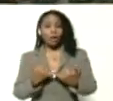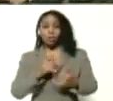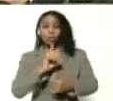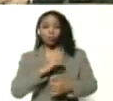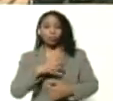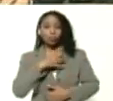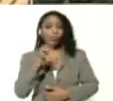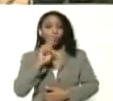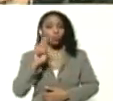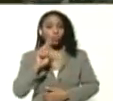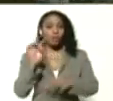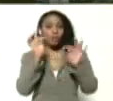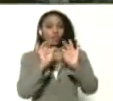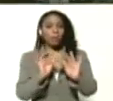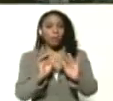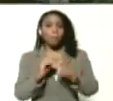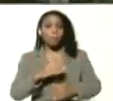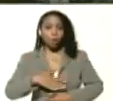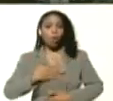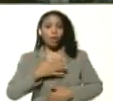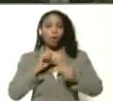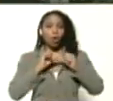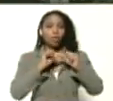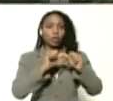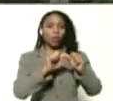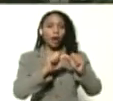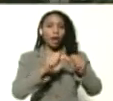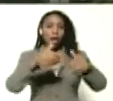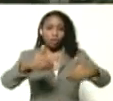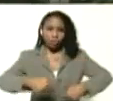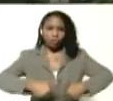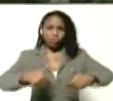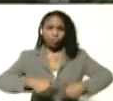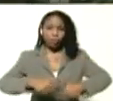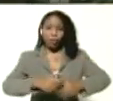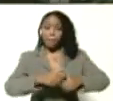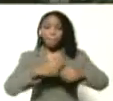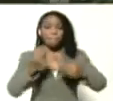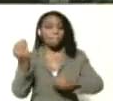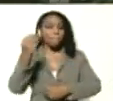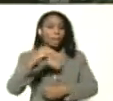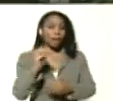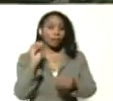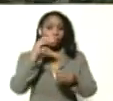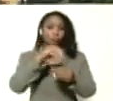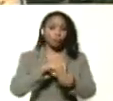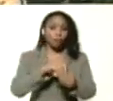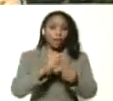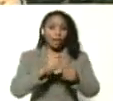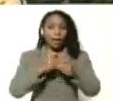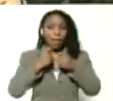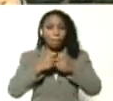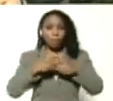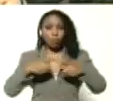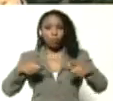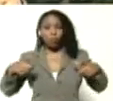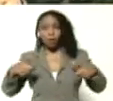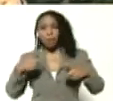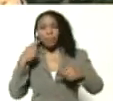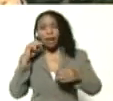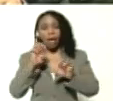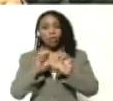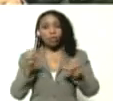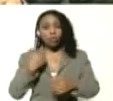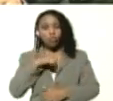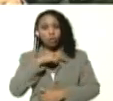utilizarlo, metodológicamente, para poder continuar, esforzándonos, en más inclusión, y en más expansión, de la educación, para nuestro